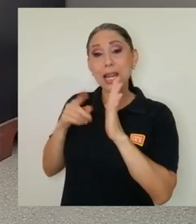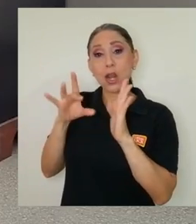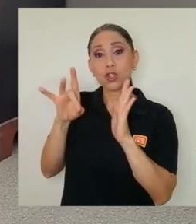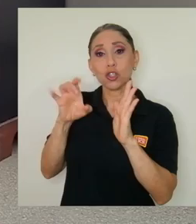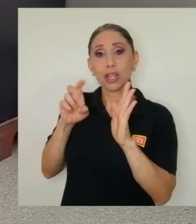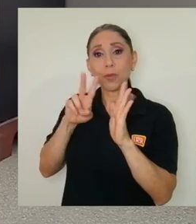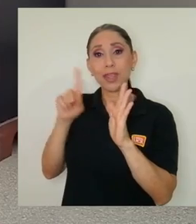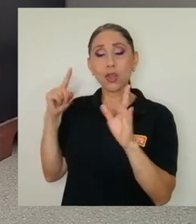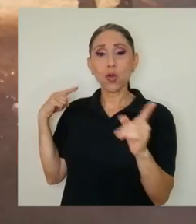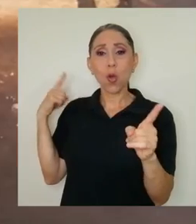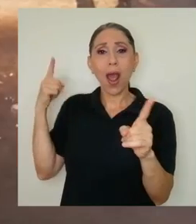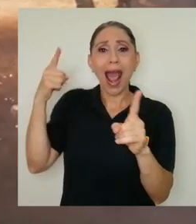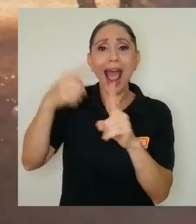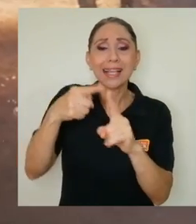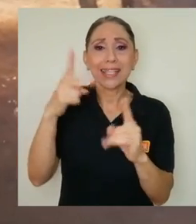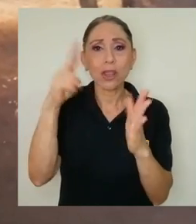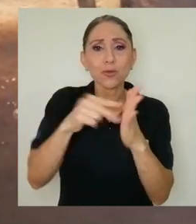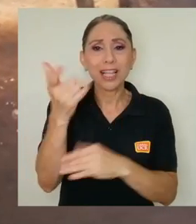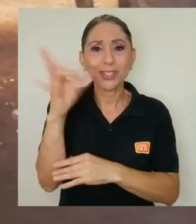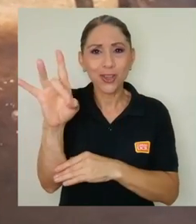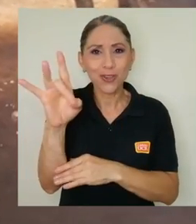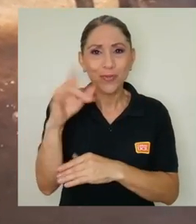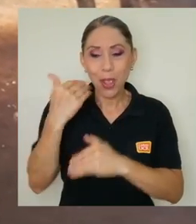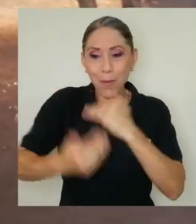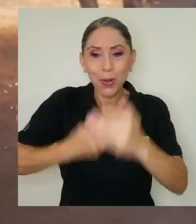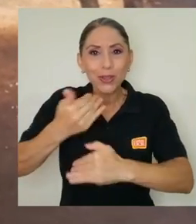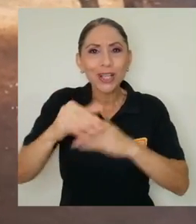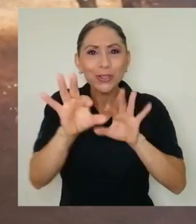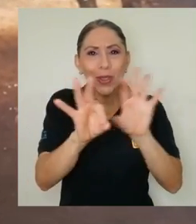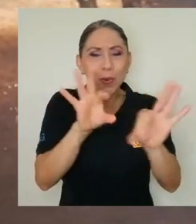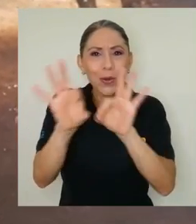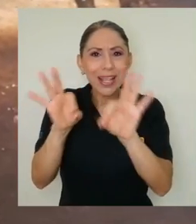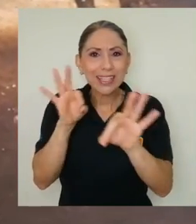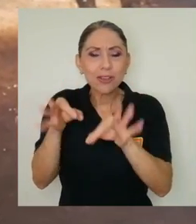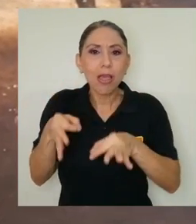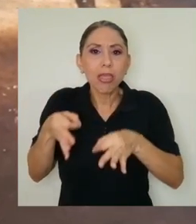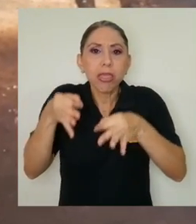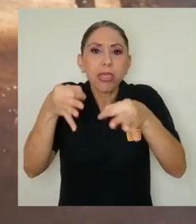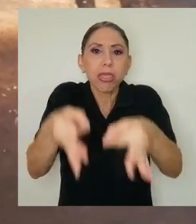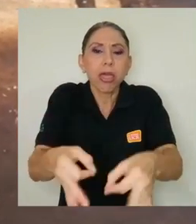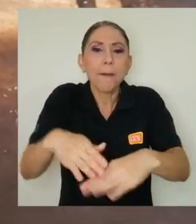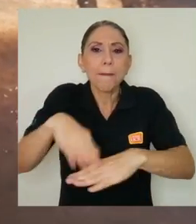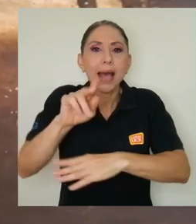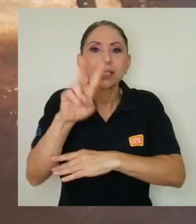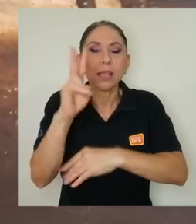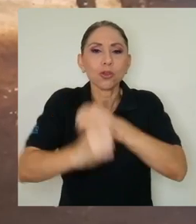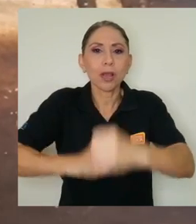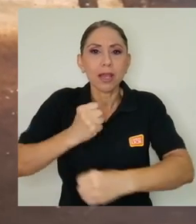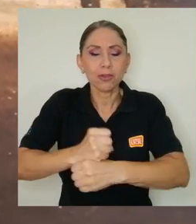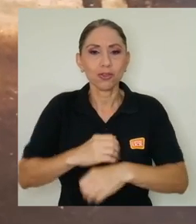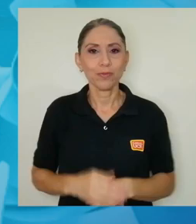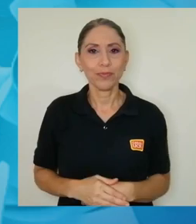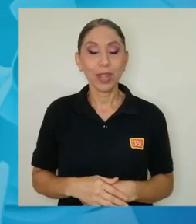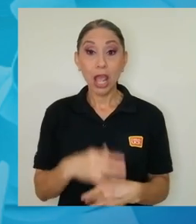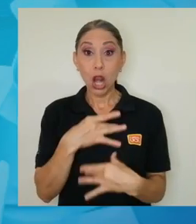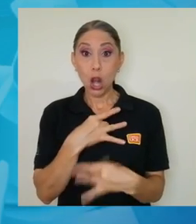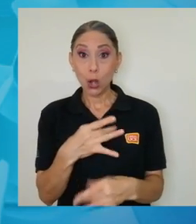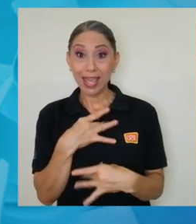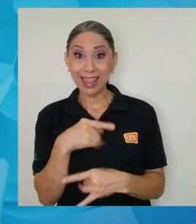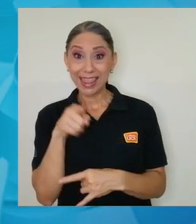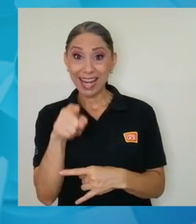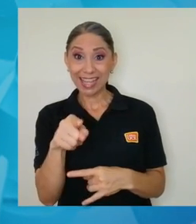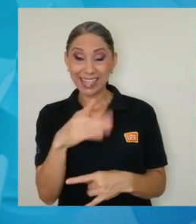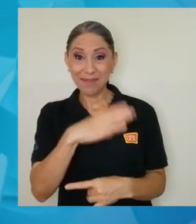y el proceso de curaduría se extendió por más de dos años lo que interesa y la